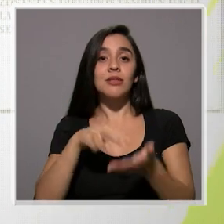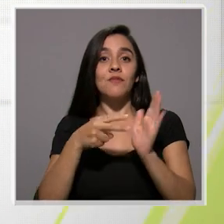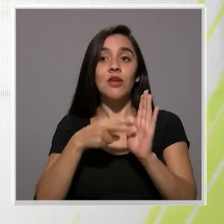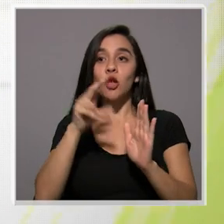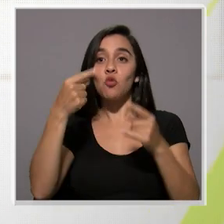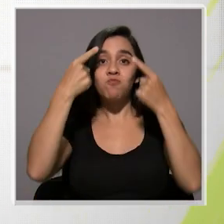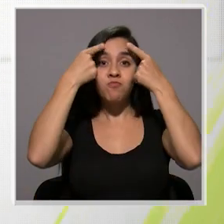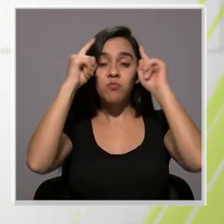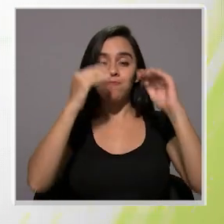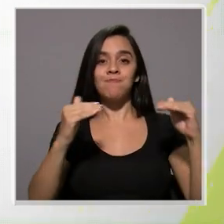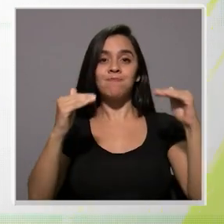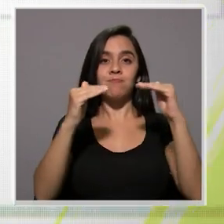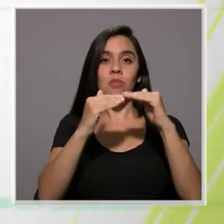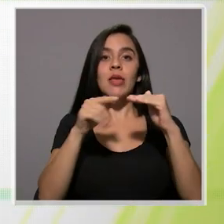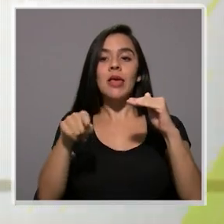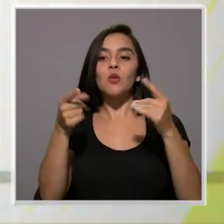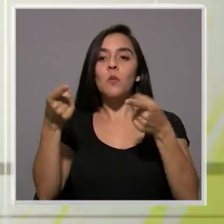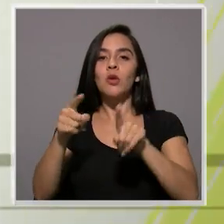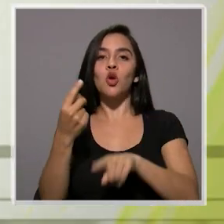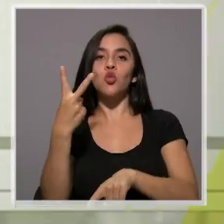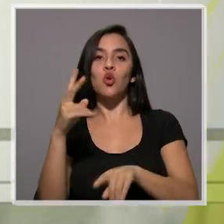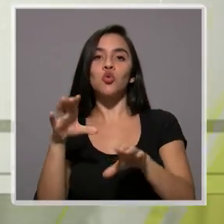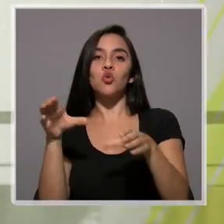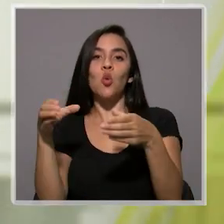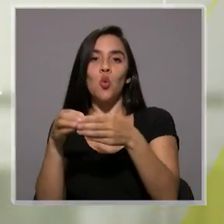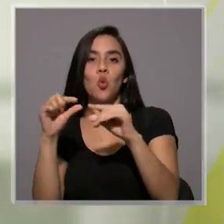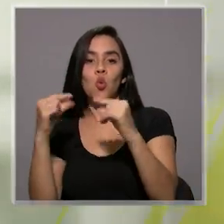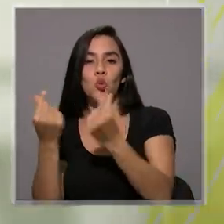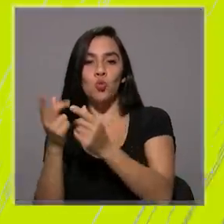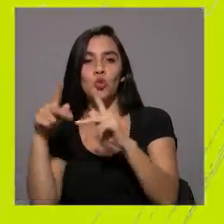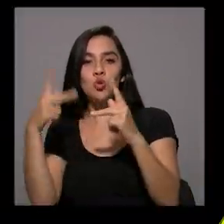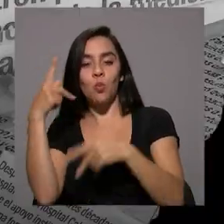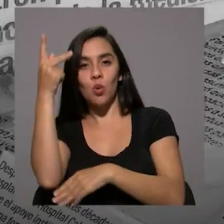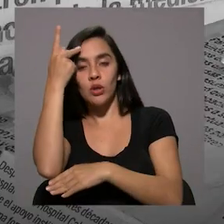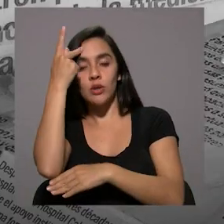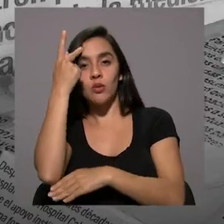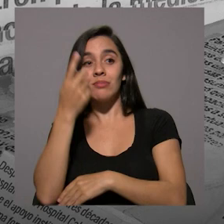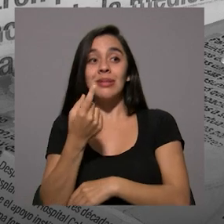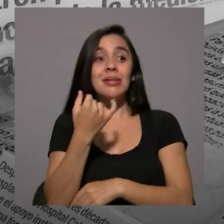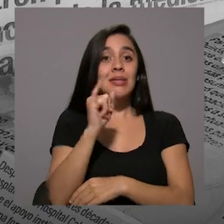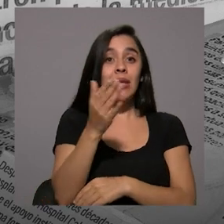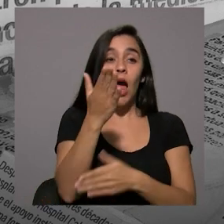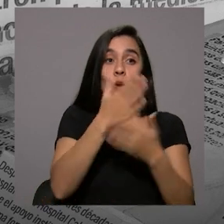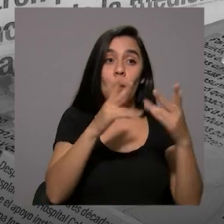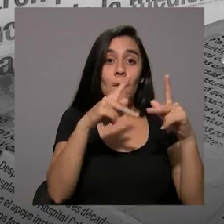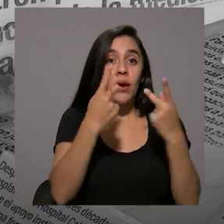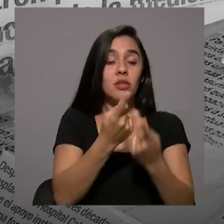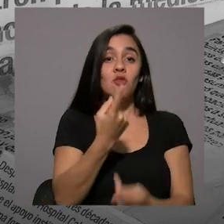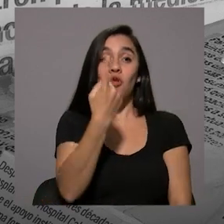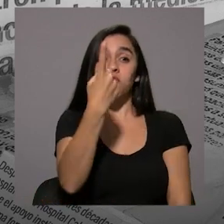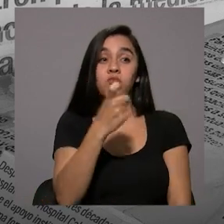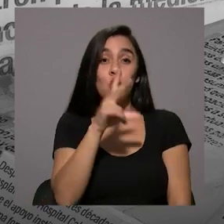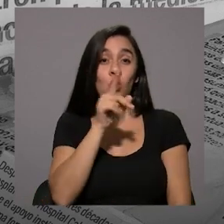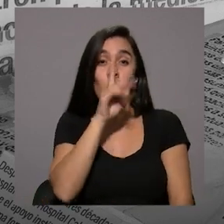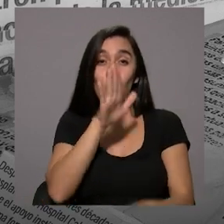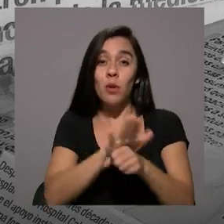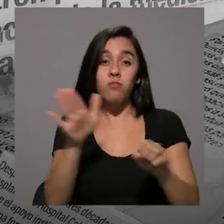lograra alcanzar la paridad, que fue el caso de dos agrupaciones políticas. Quienes incumplieran del todo y no pudieran